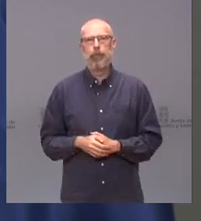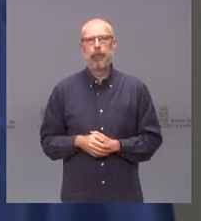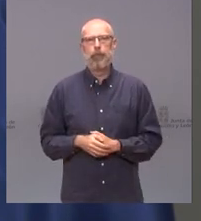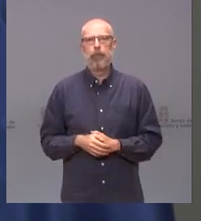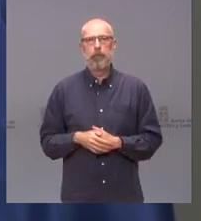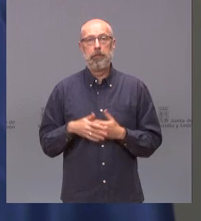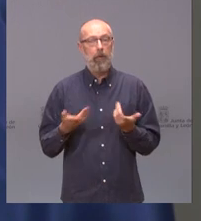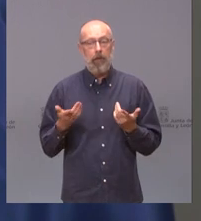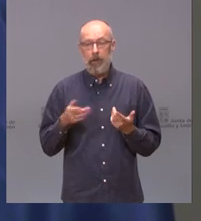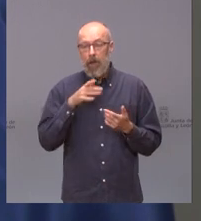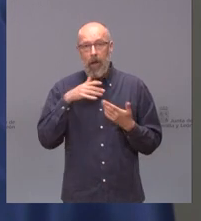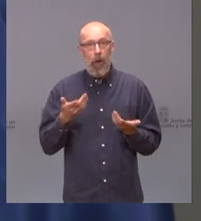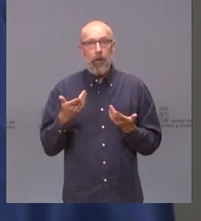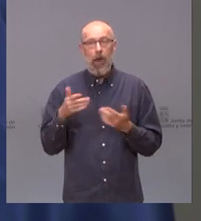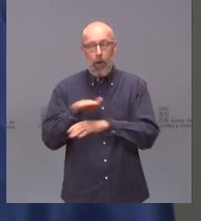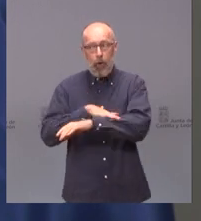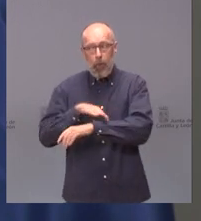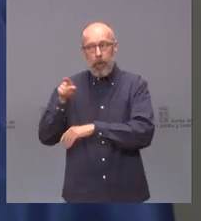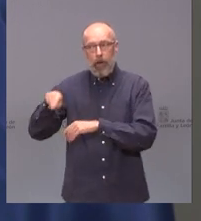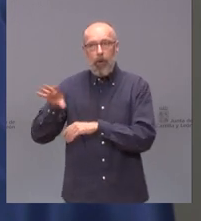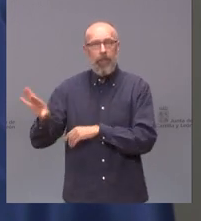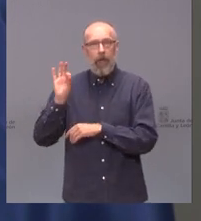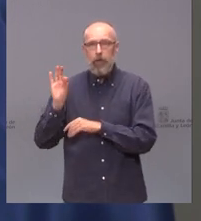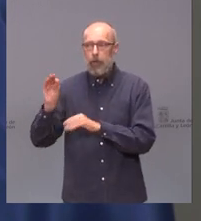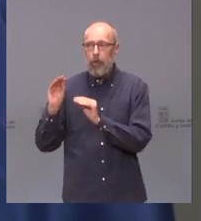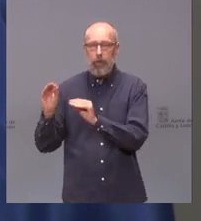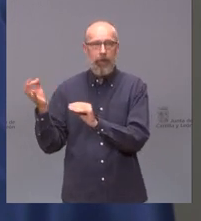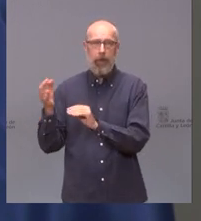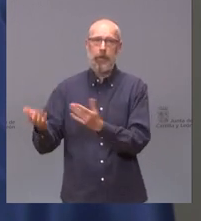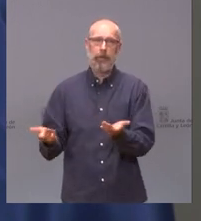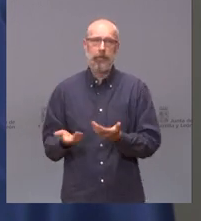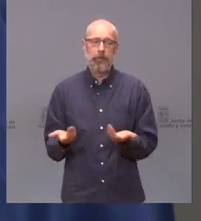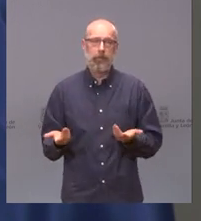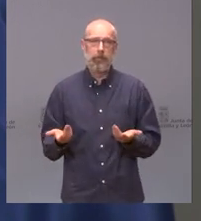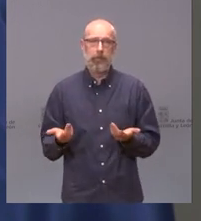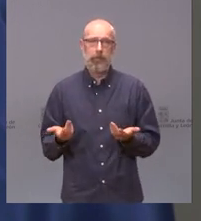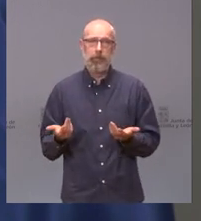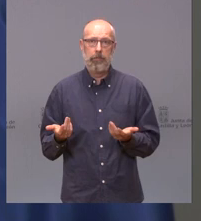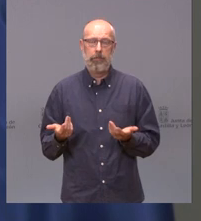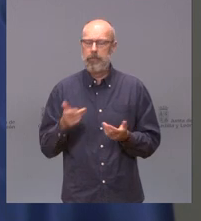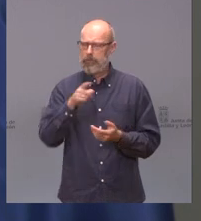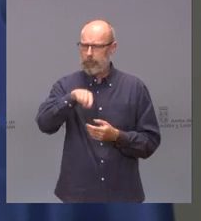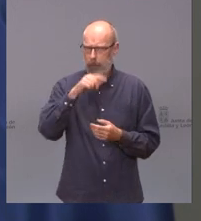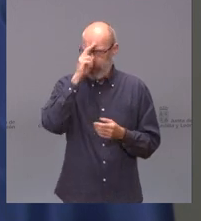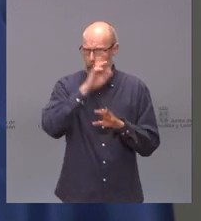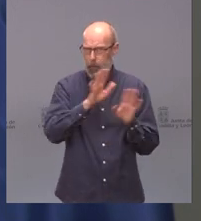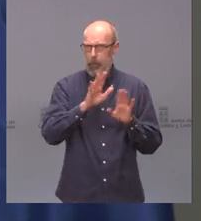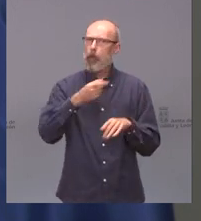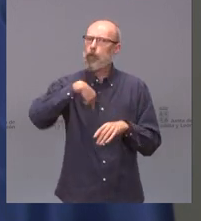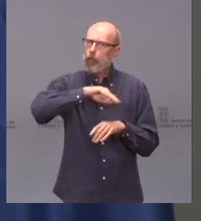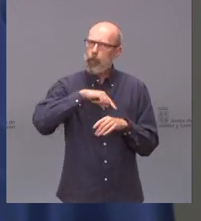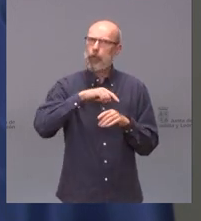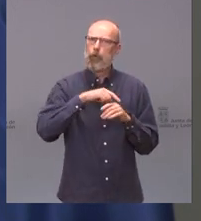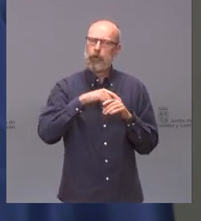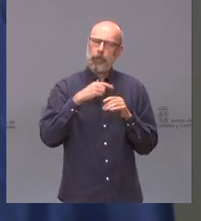Y es el momento de que el gobierno tome su decisión. Y, por tanto, no se preocupe, nosotros naturalmente que valoramos todas